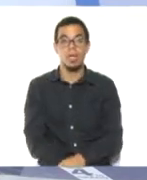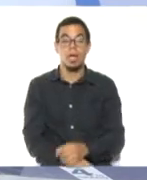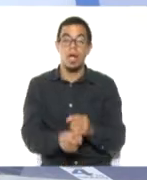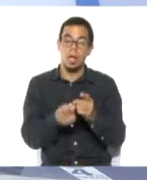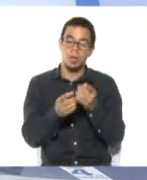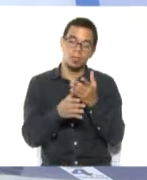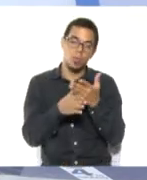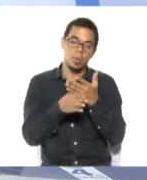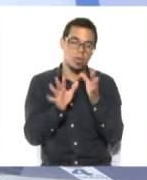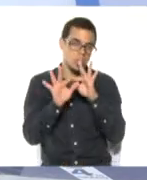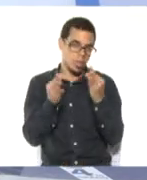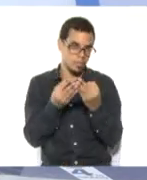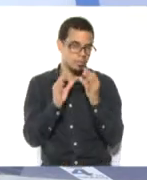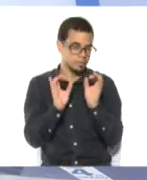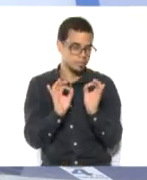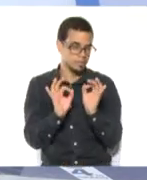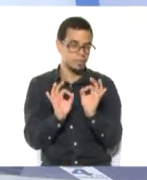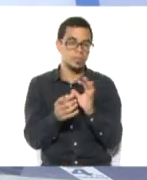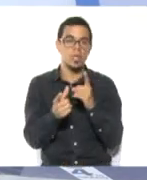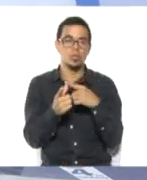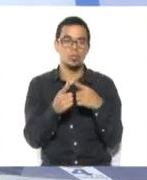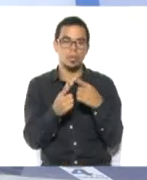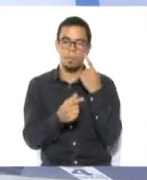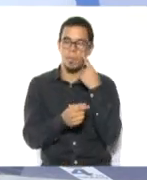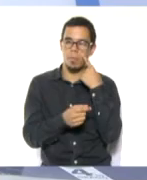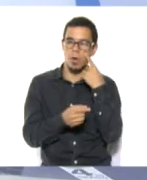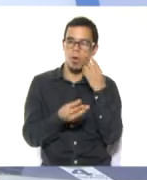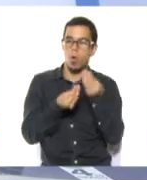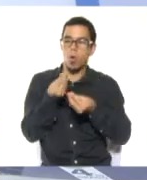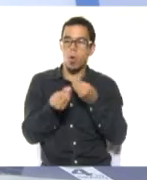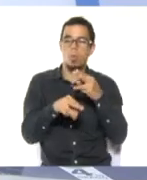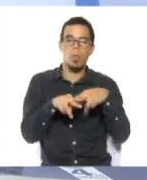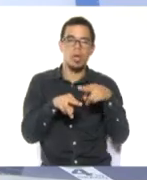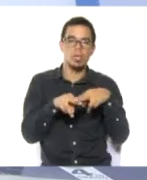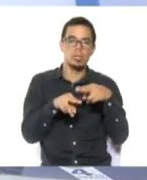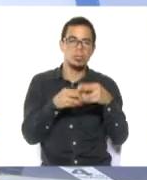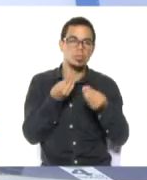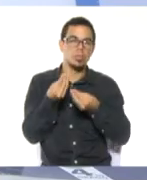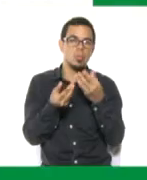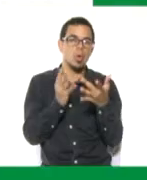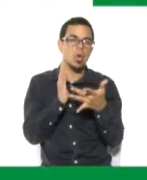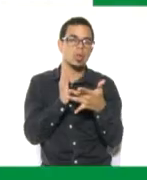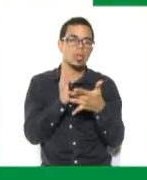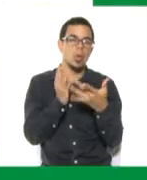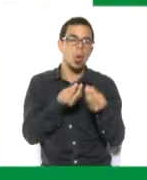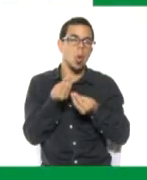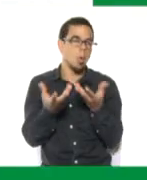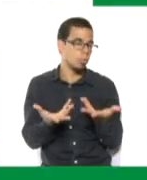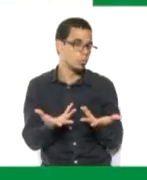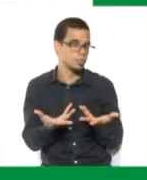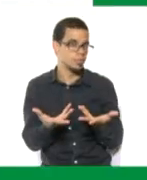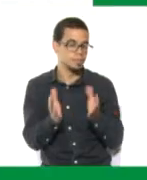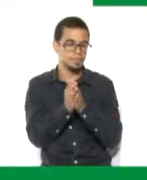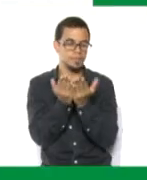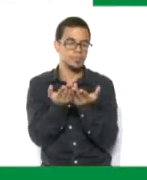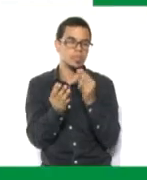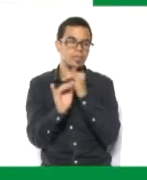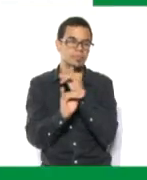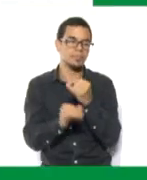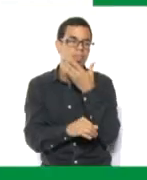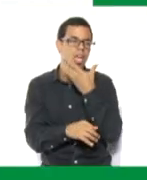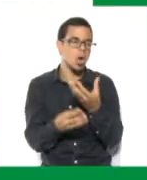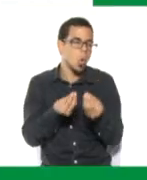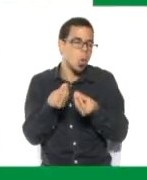y estrategias para que los niños y niñas puedan elaborar sus tarjetas navideñas en formato digital. Herramientas para elaborar tarjetas